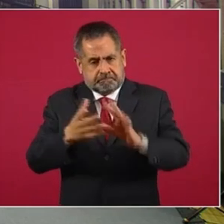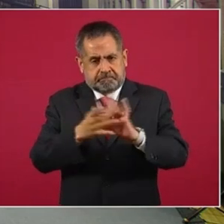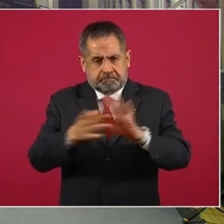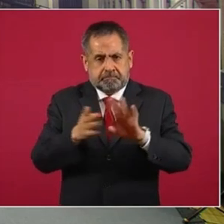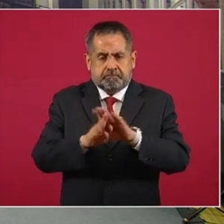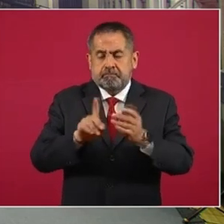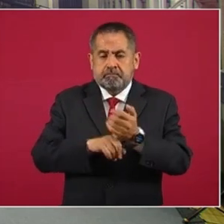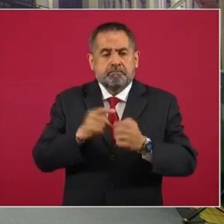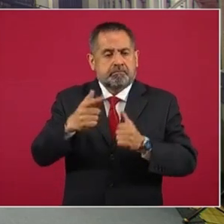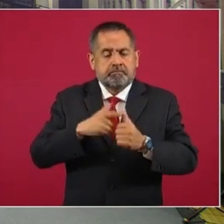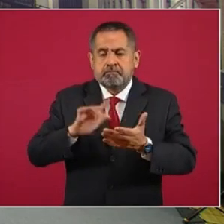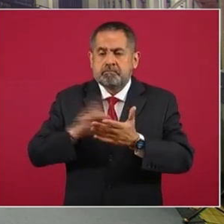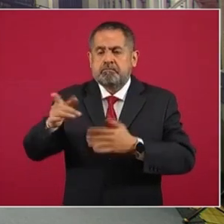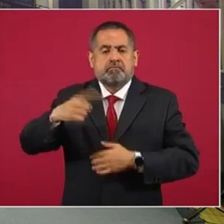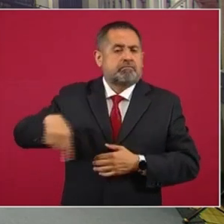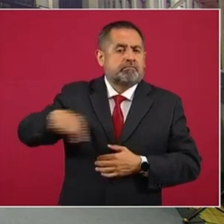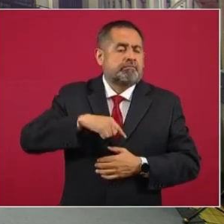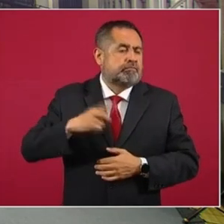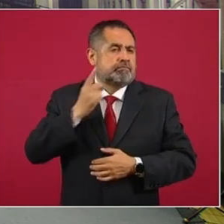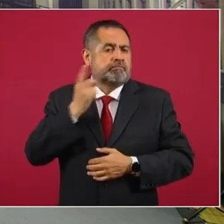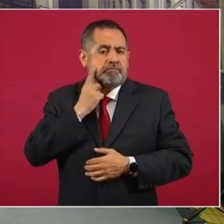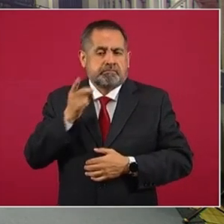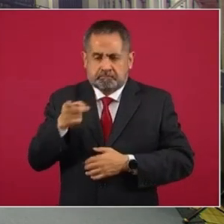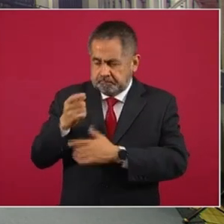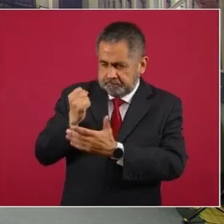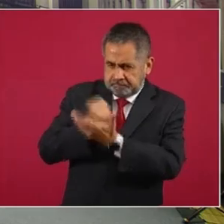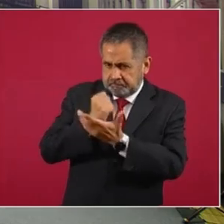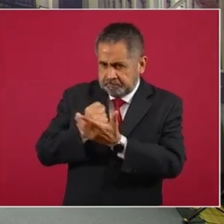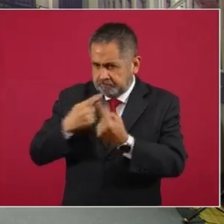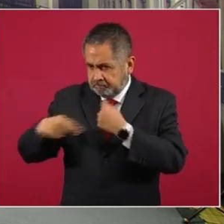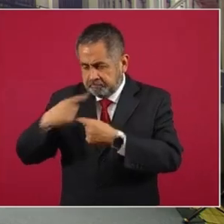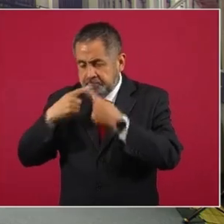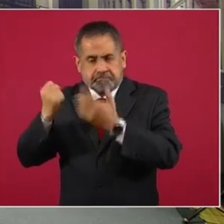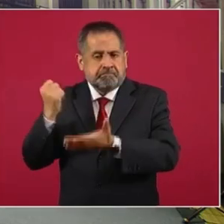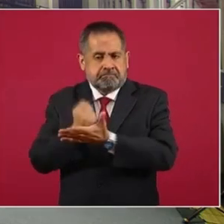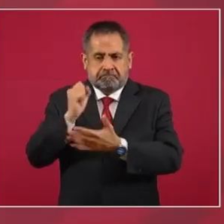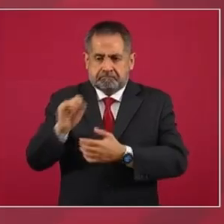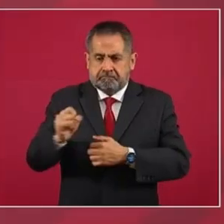Primero, agradecer a los legisladores, que son los que están